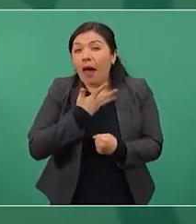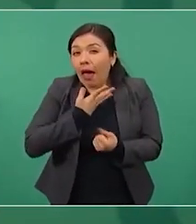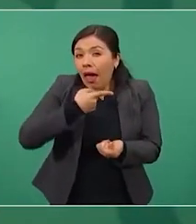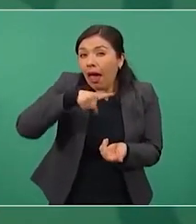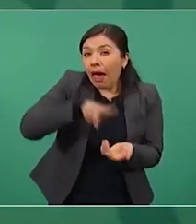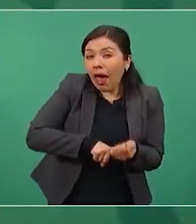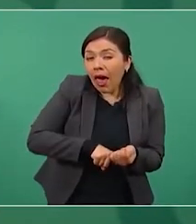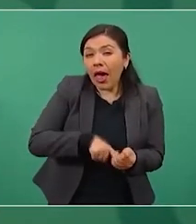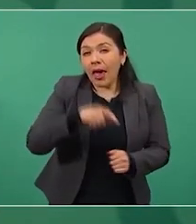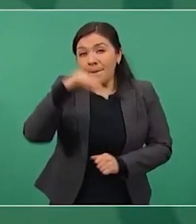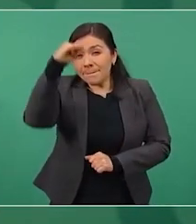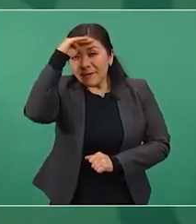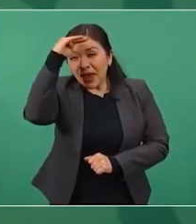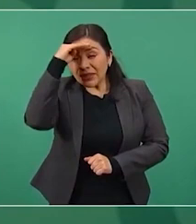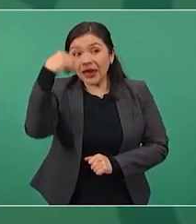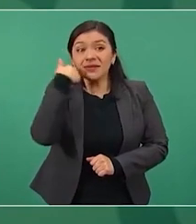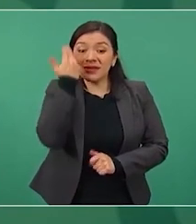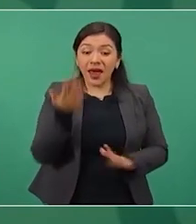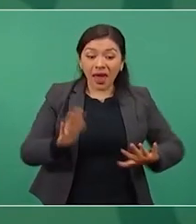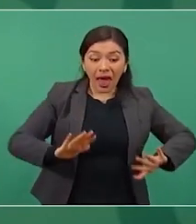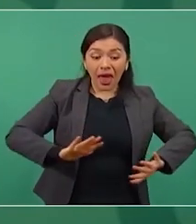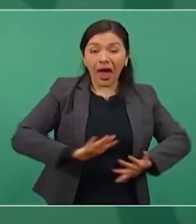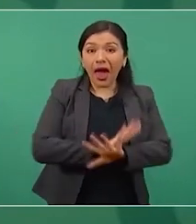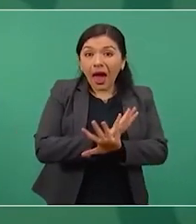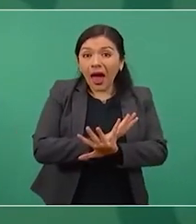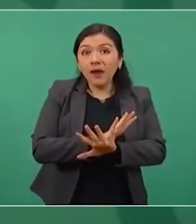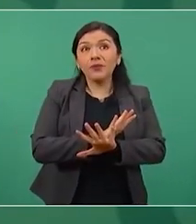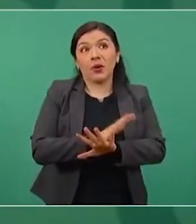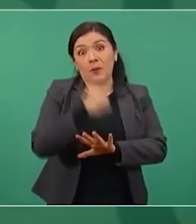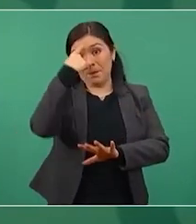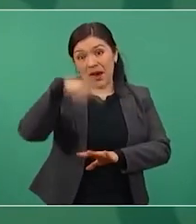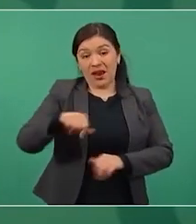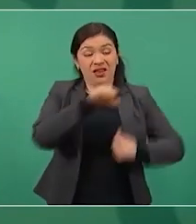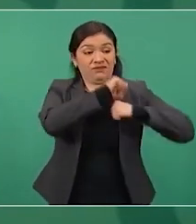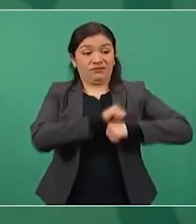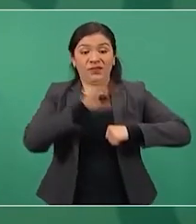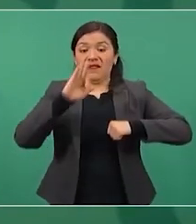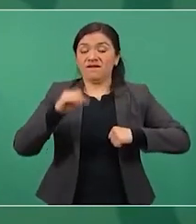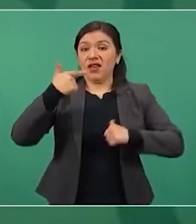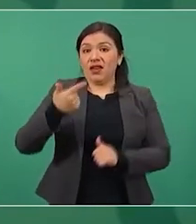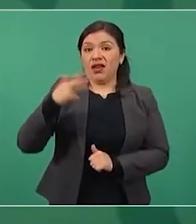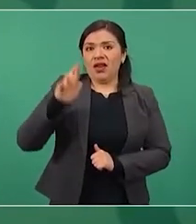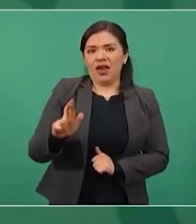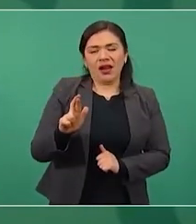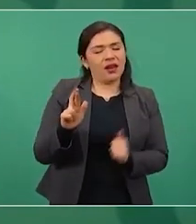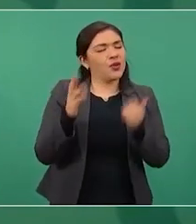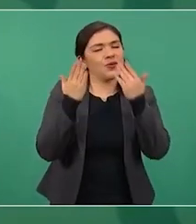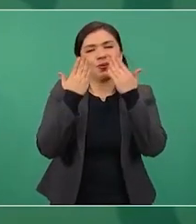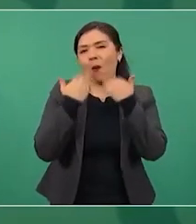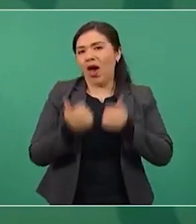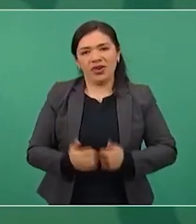de cambio en la Fiscalía General de la República.